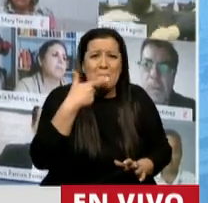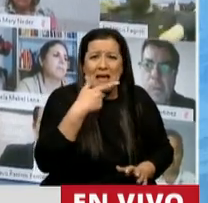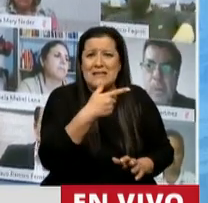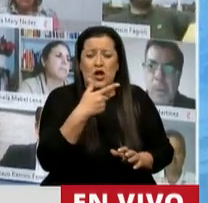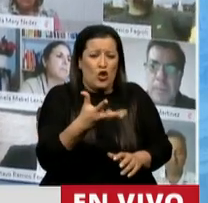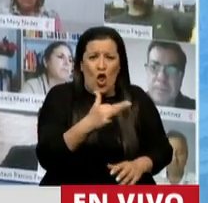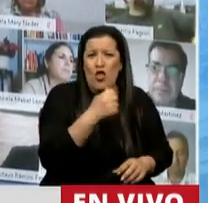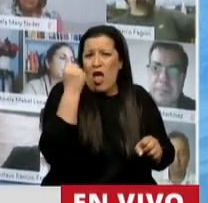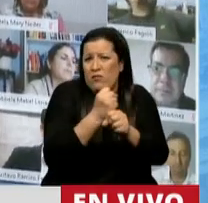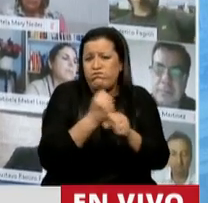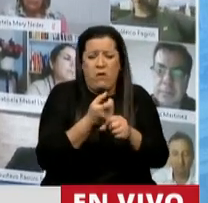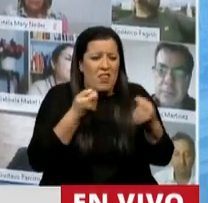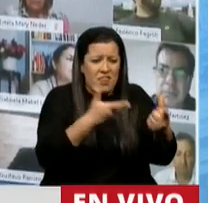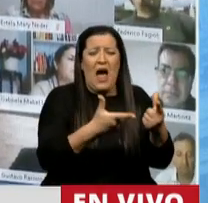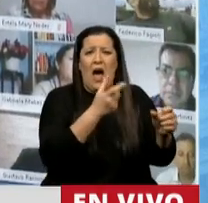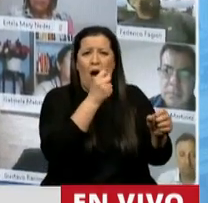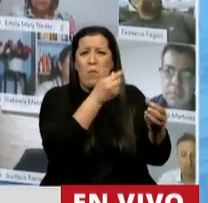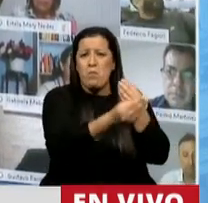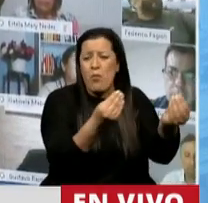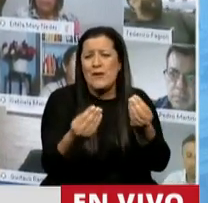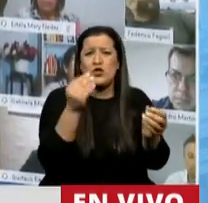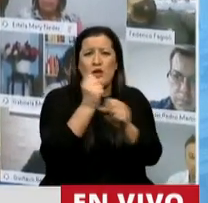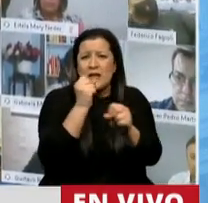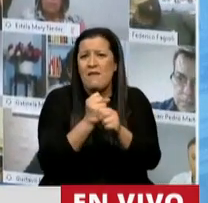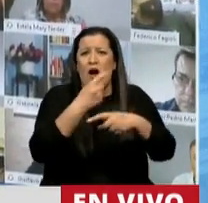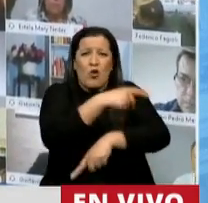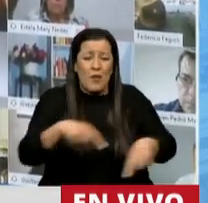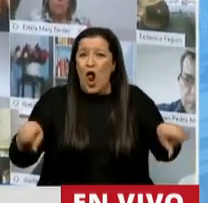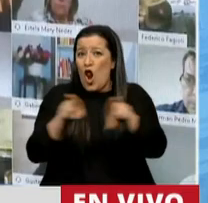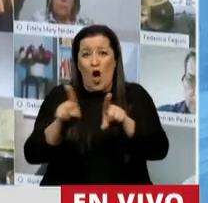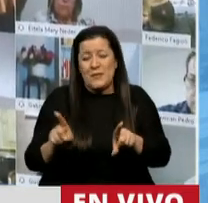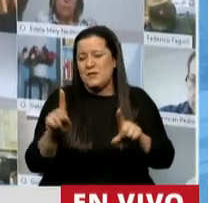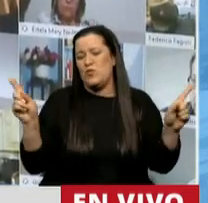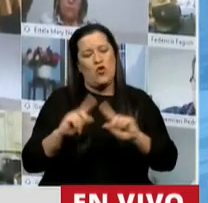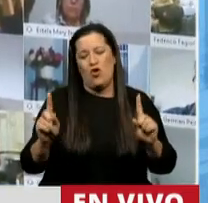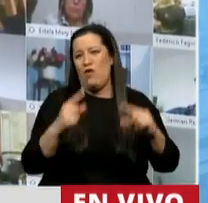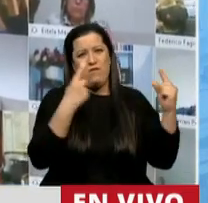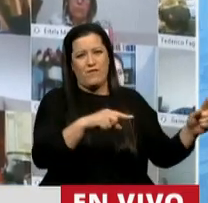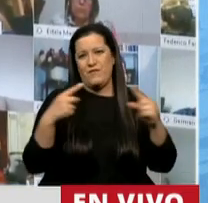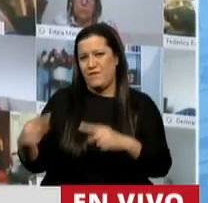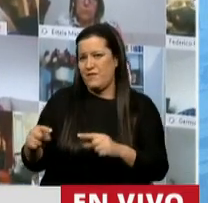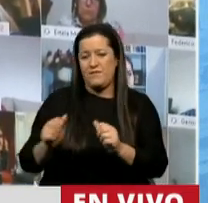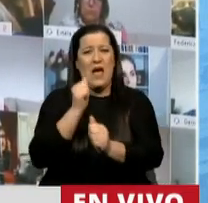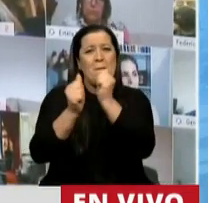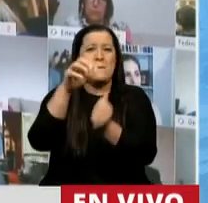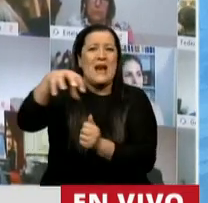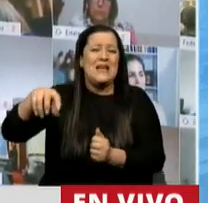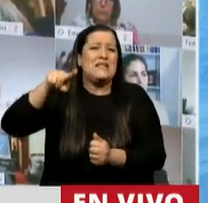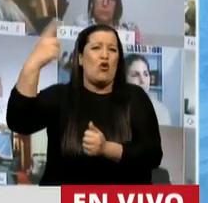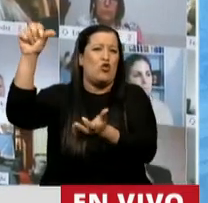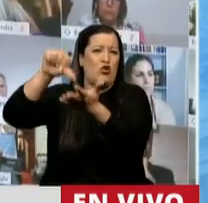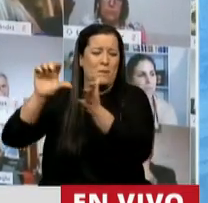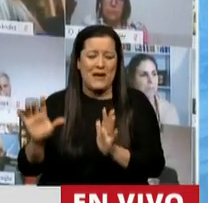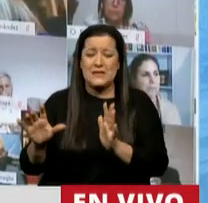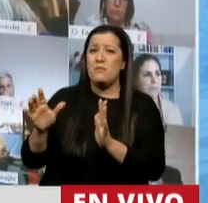todos los días, generando trabajo y dándole valor a la industria nacional. Y a partir de ese... Vaya